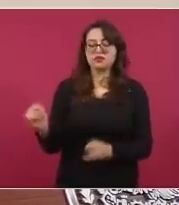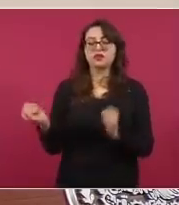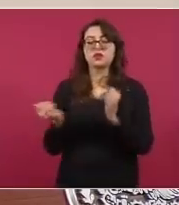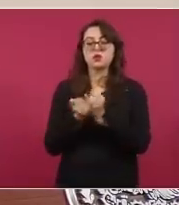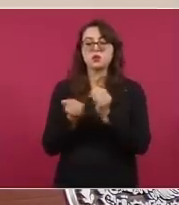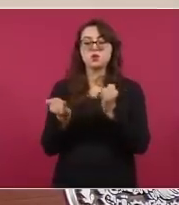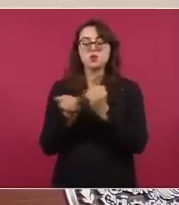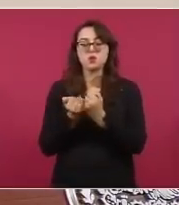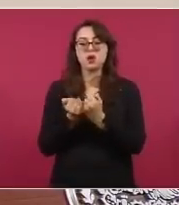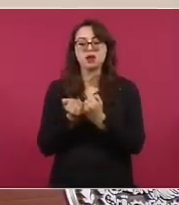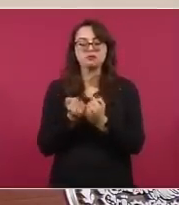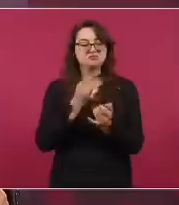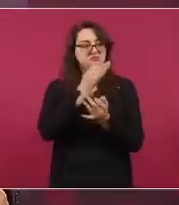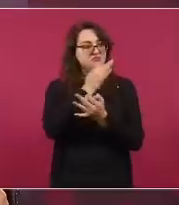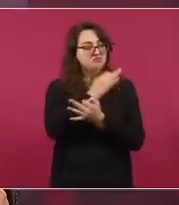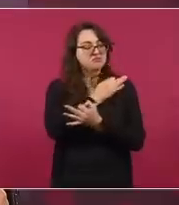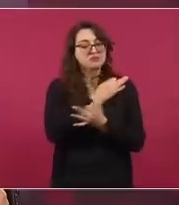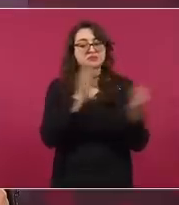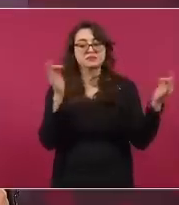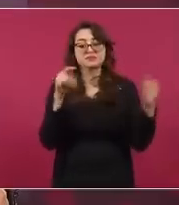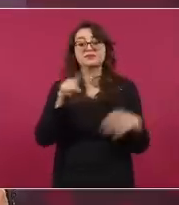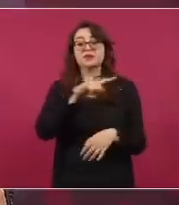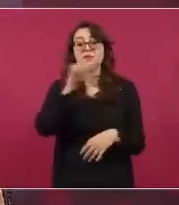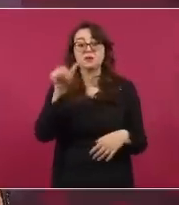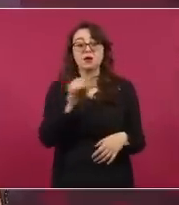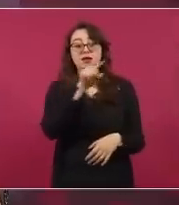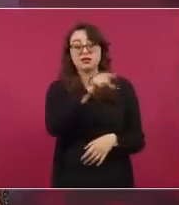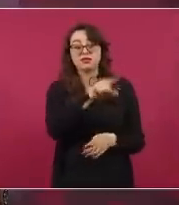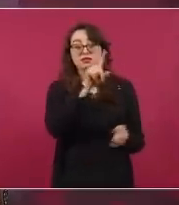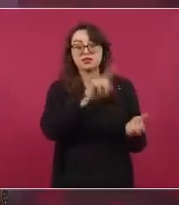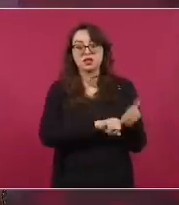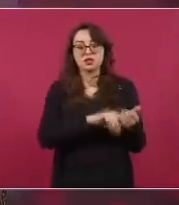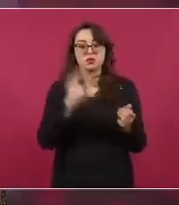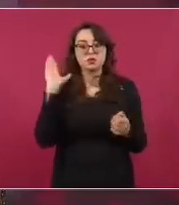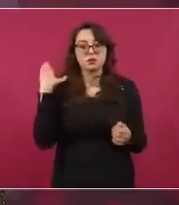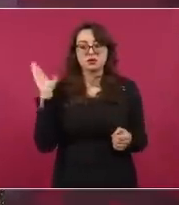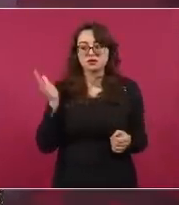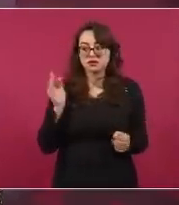ya tenían armado lo de Ahumada, Salinas y él,